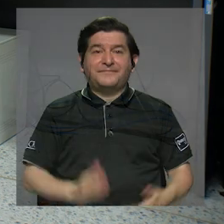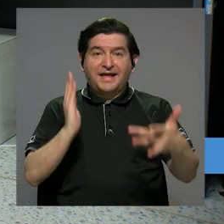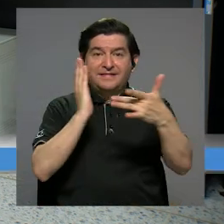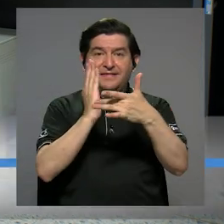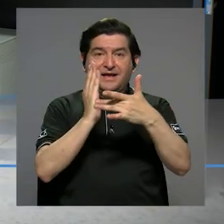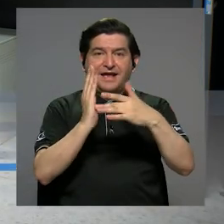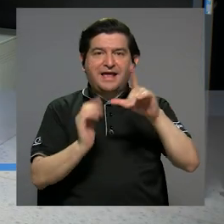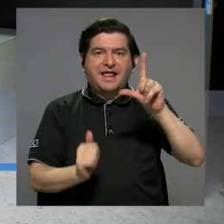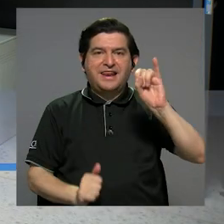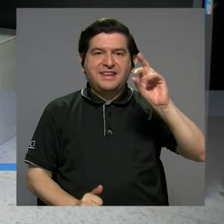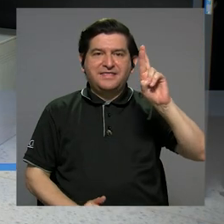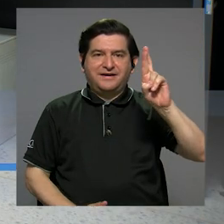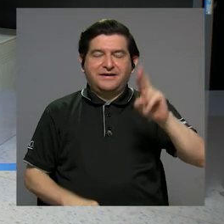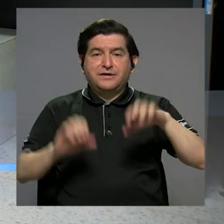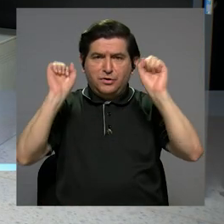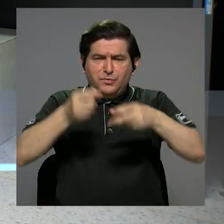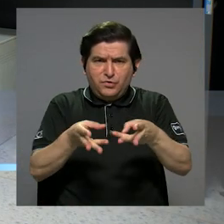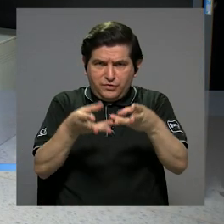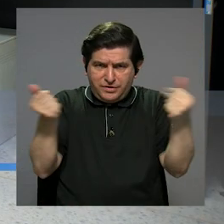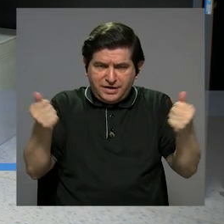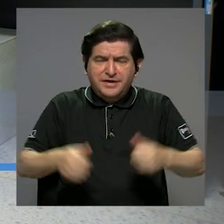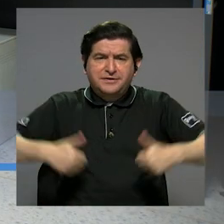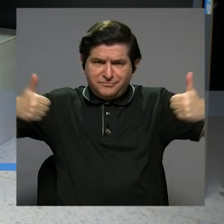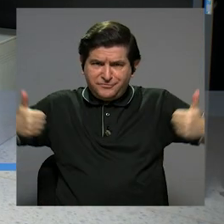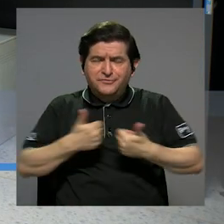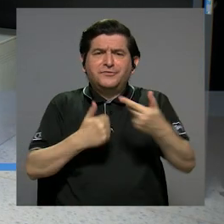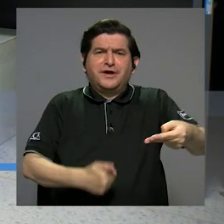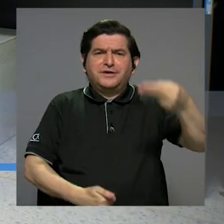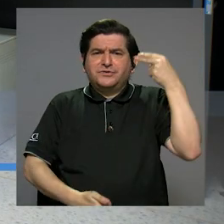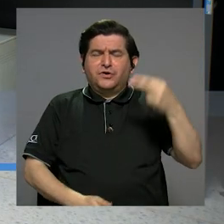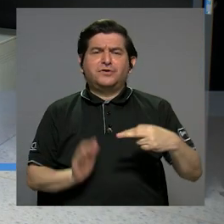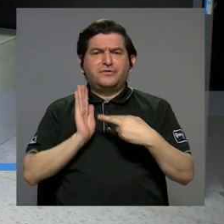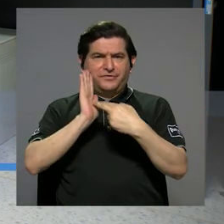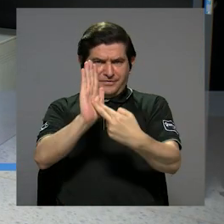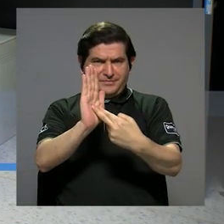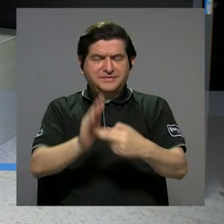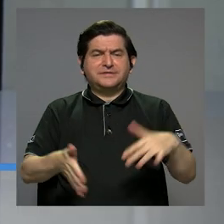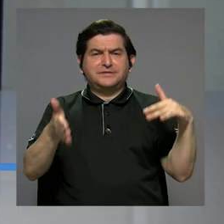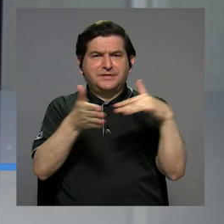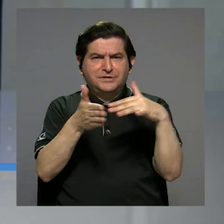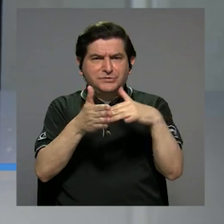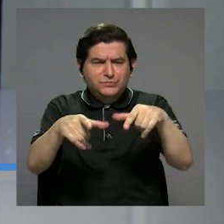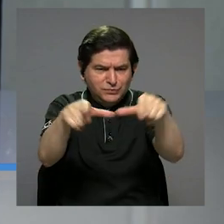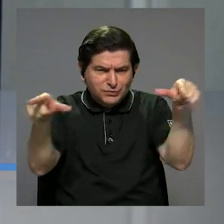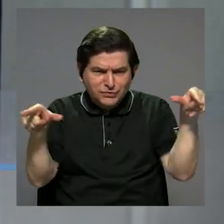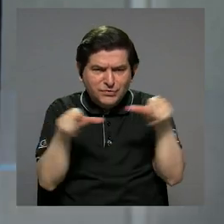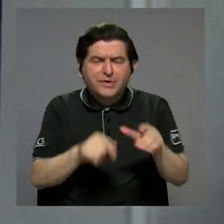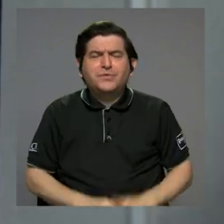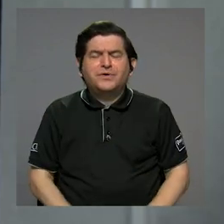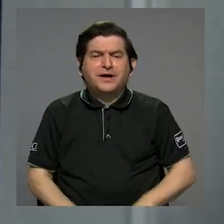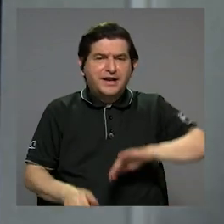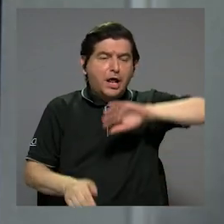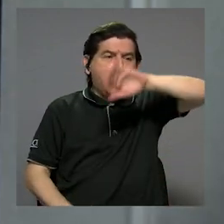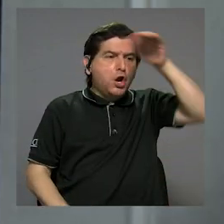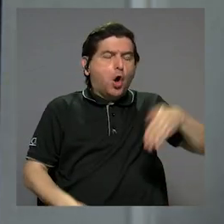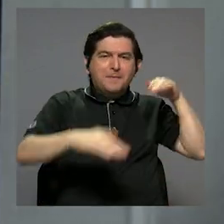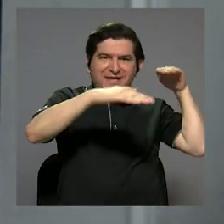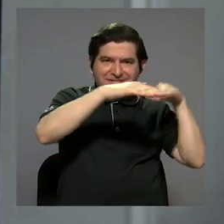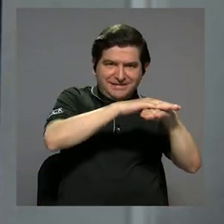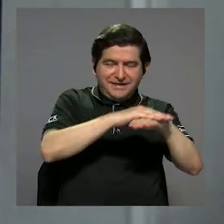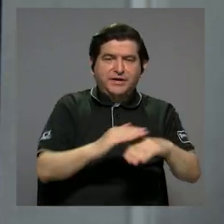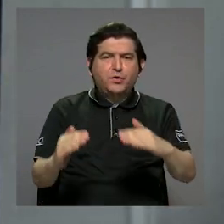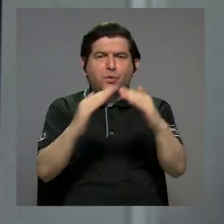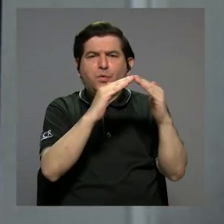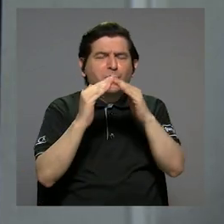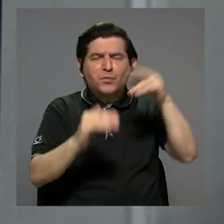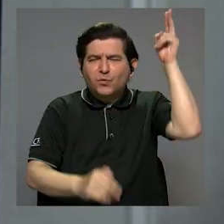Con tecnología LIDAR se llegó a solventar el desafío histórico que representa el estudio del terreno de Lomas en Tierros, un